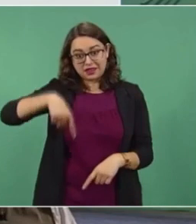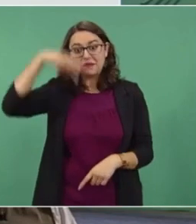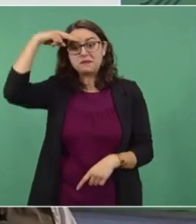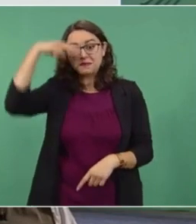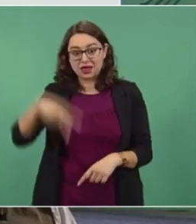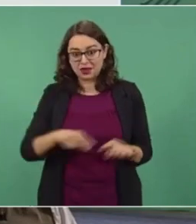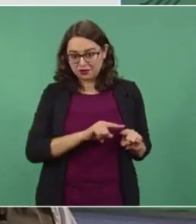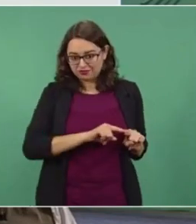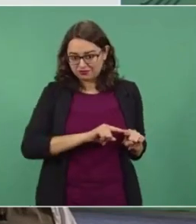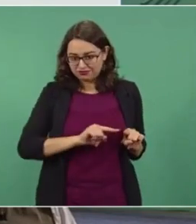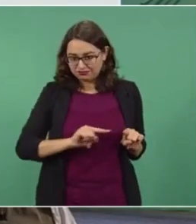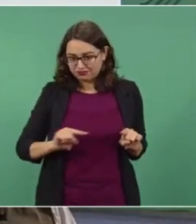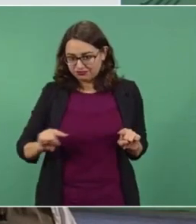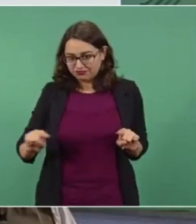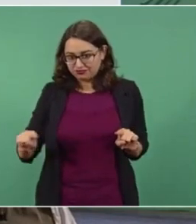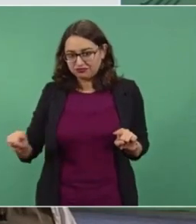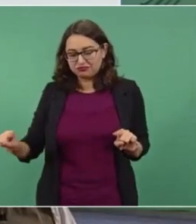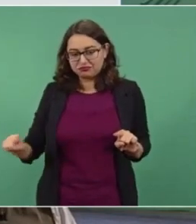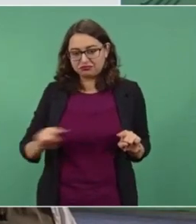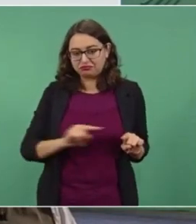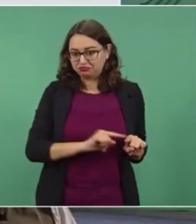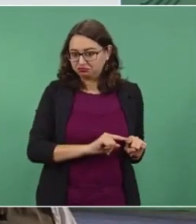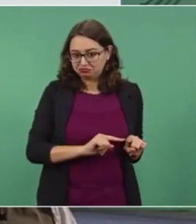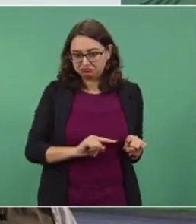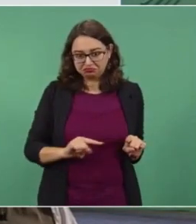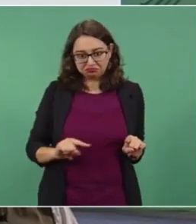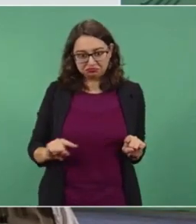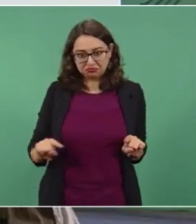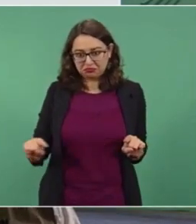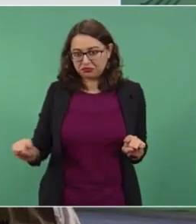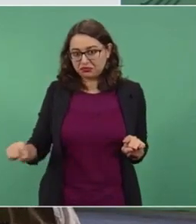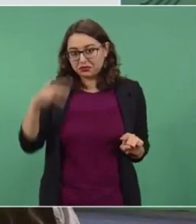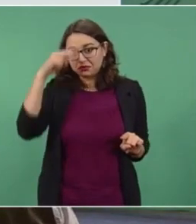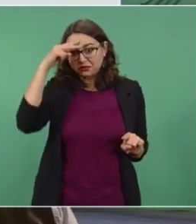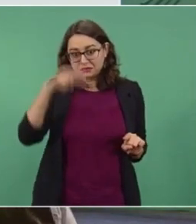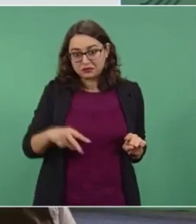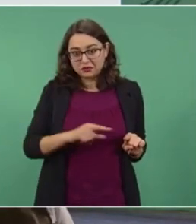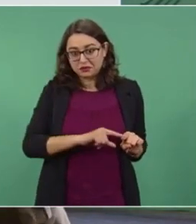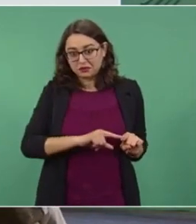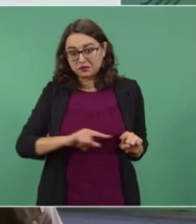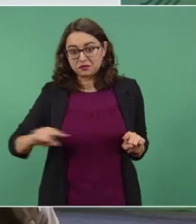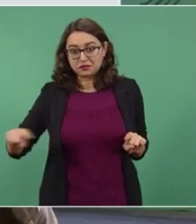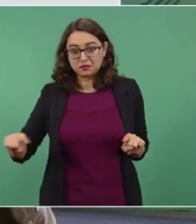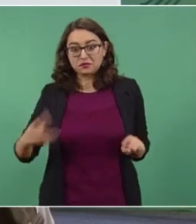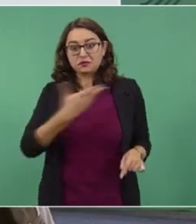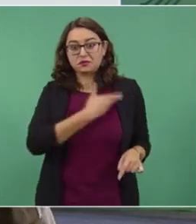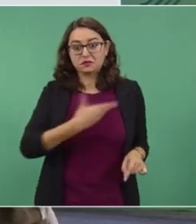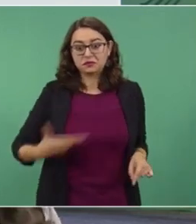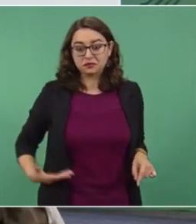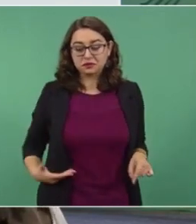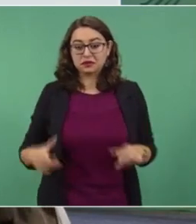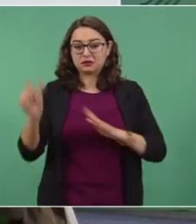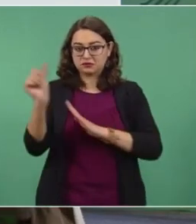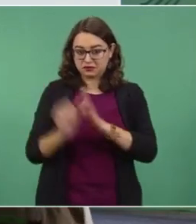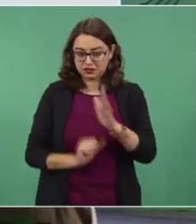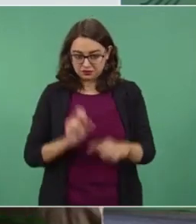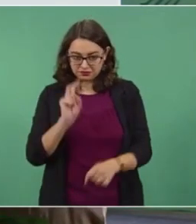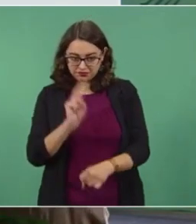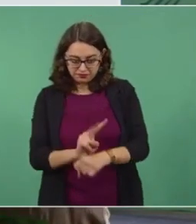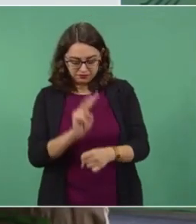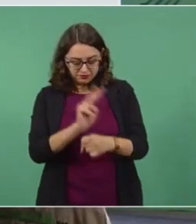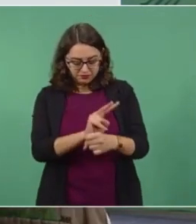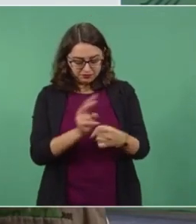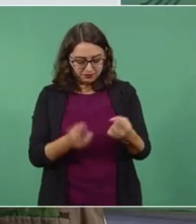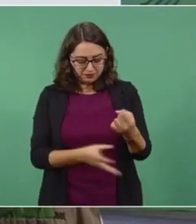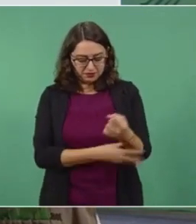esta tarifa es México, donde el presidente cada mes vigila que